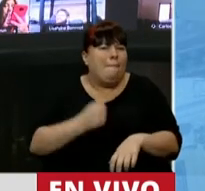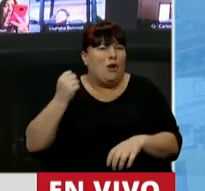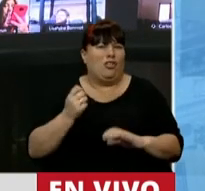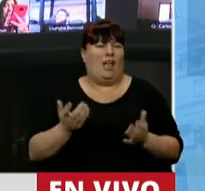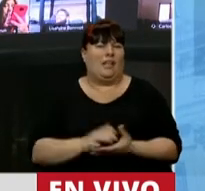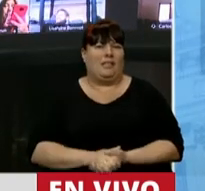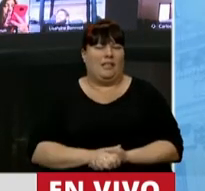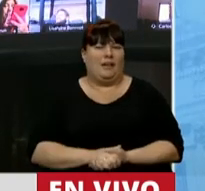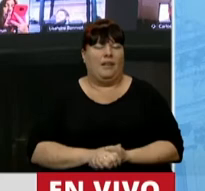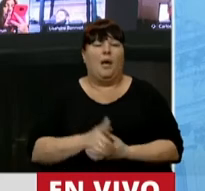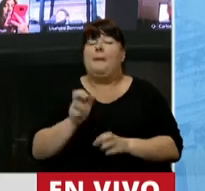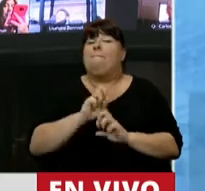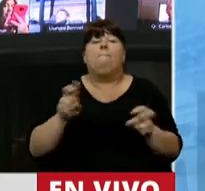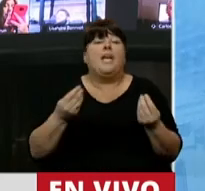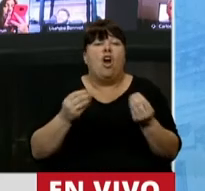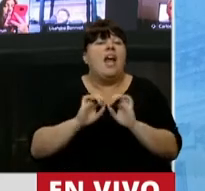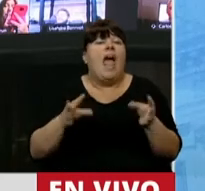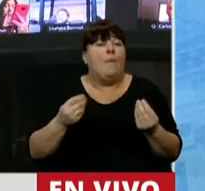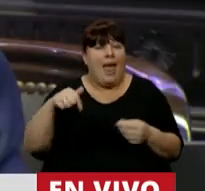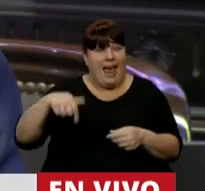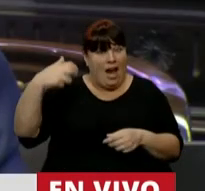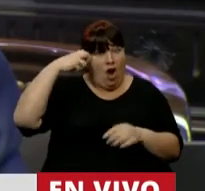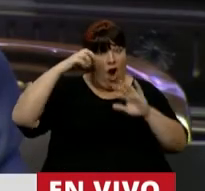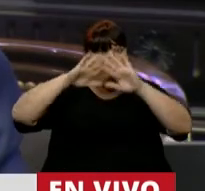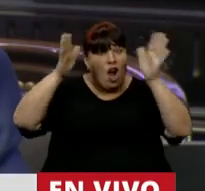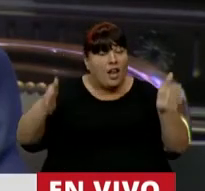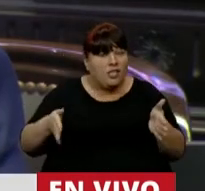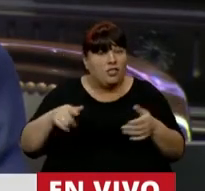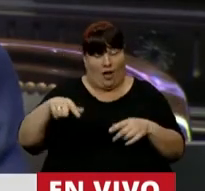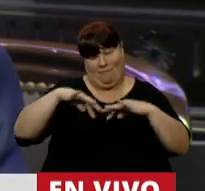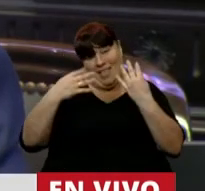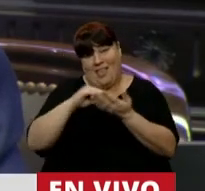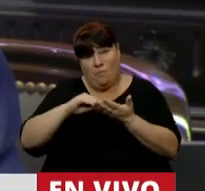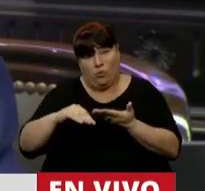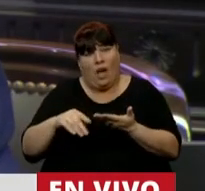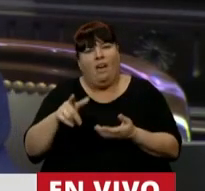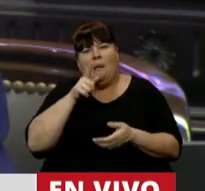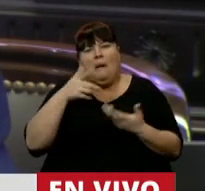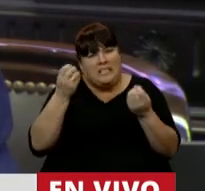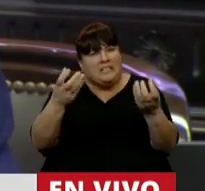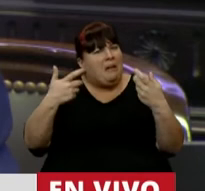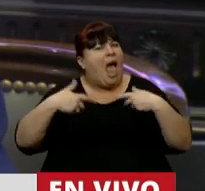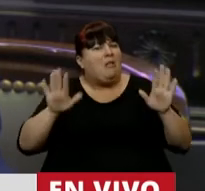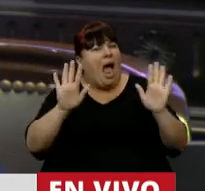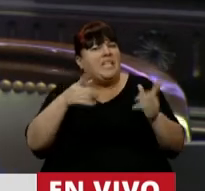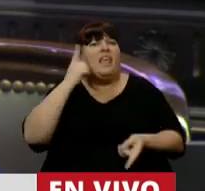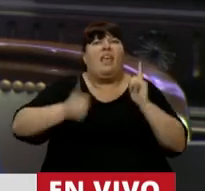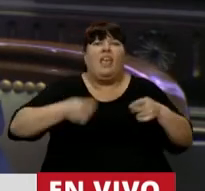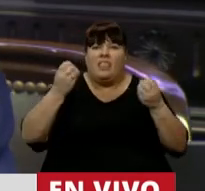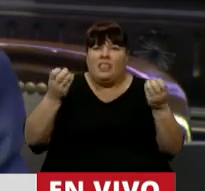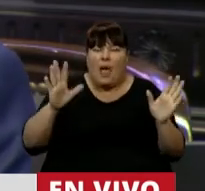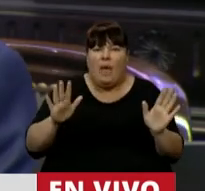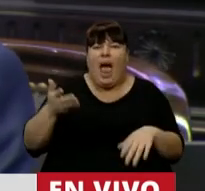y lo grave es que en este Parlamento empezamos a naturalizar todos los días cosas